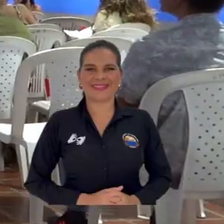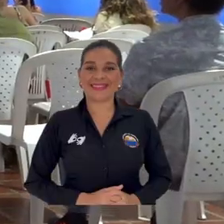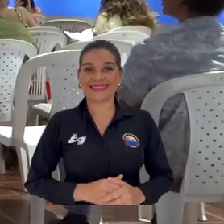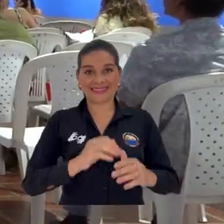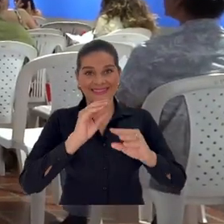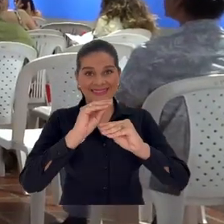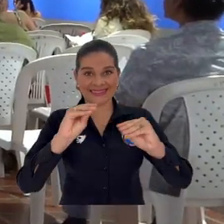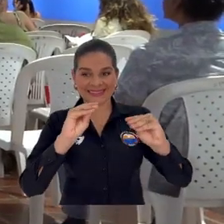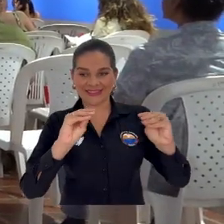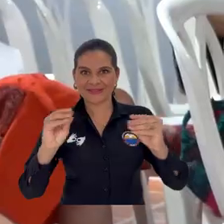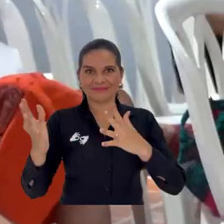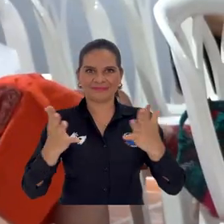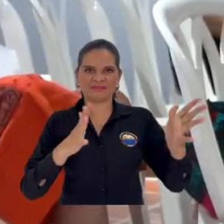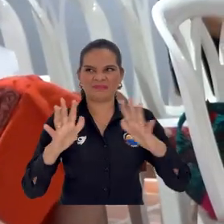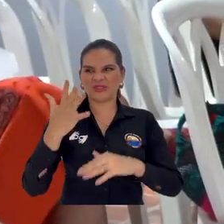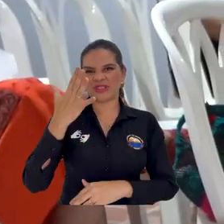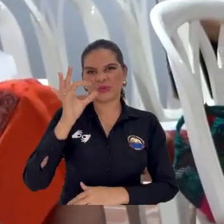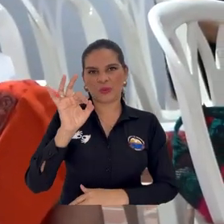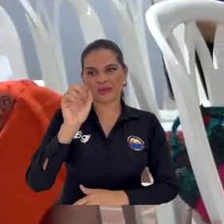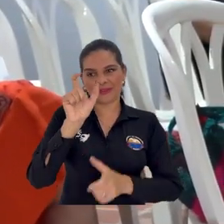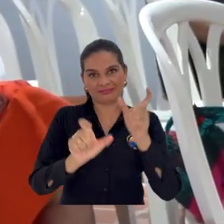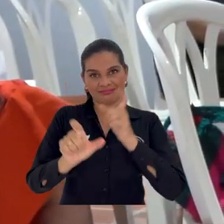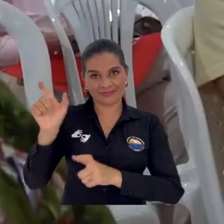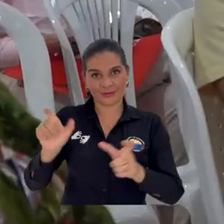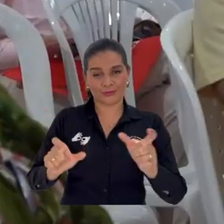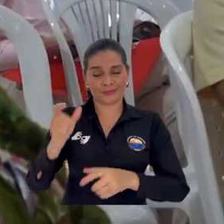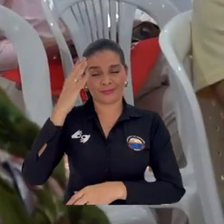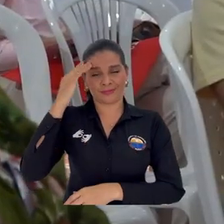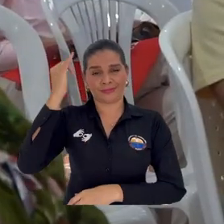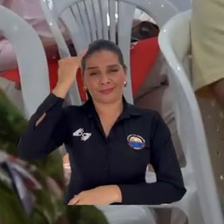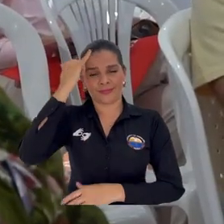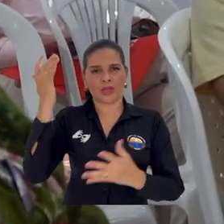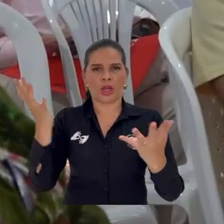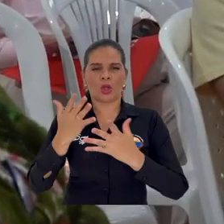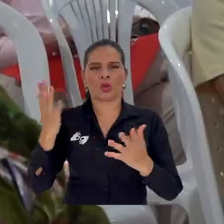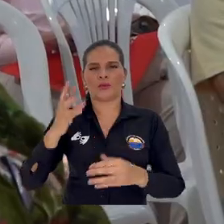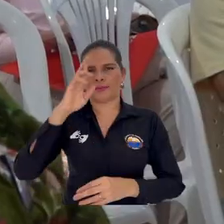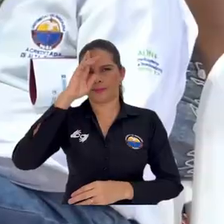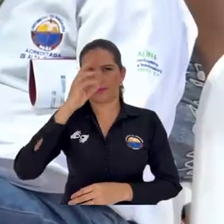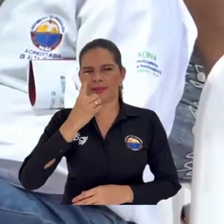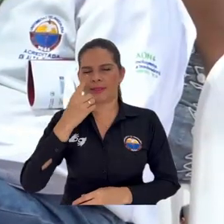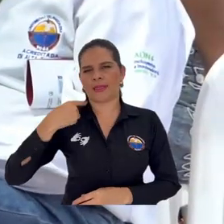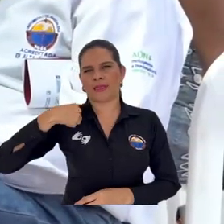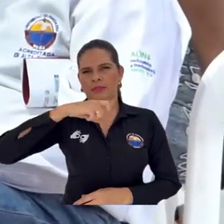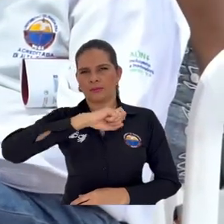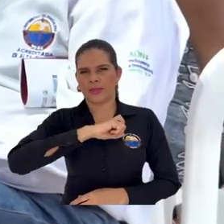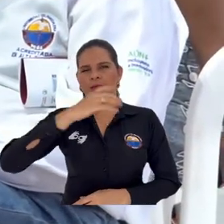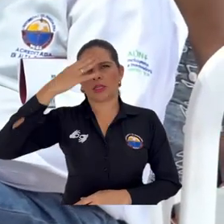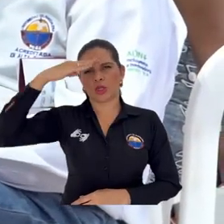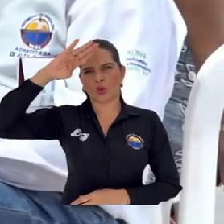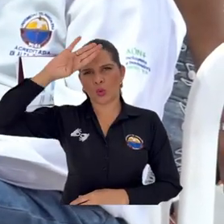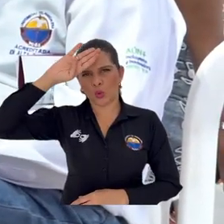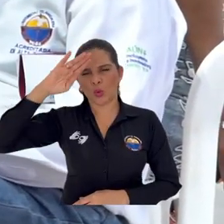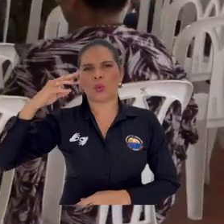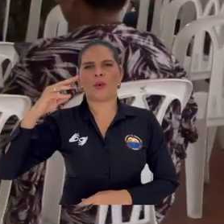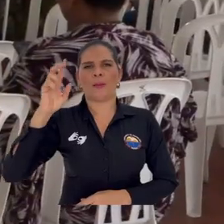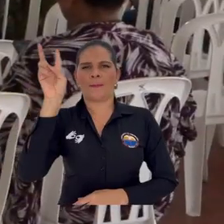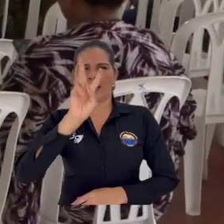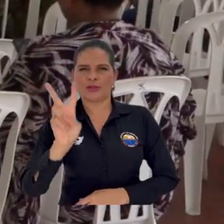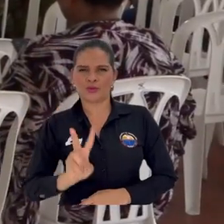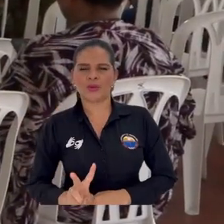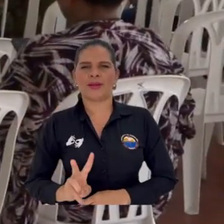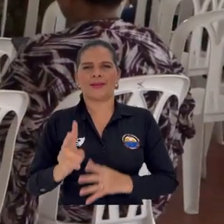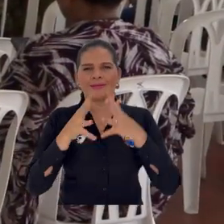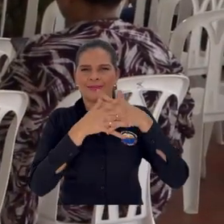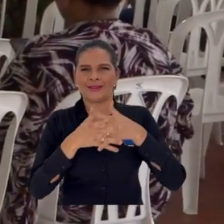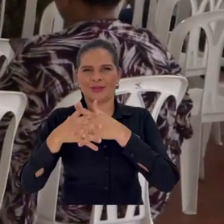Con más de 50 académicos de países como República Dominicana, España, Cuba, Venezuela, Estados Unidos, México